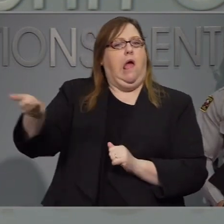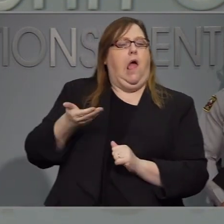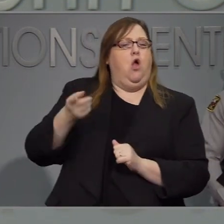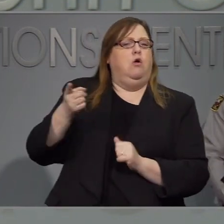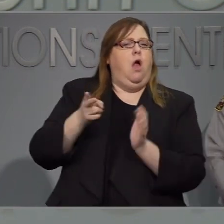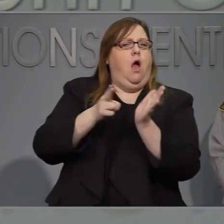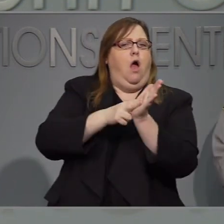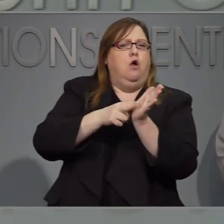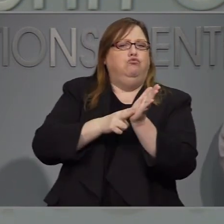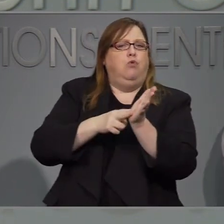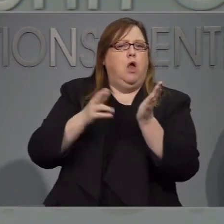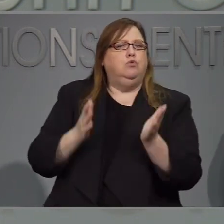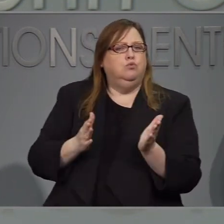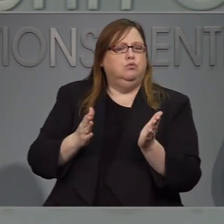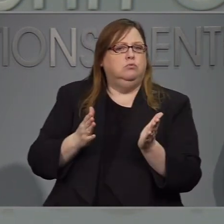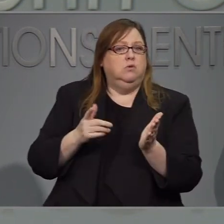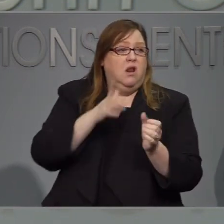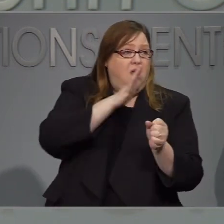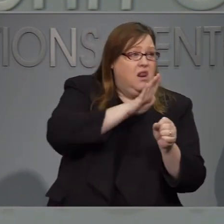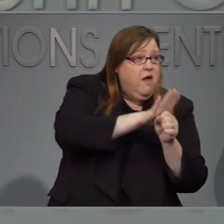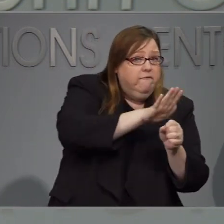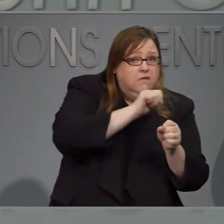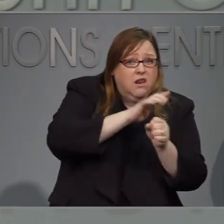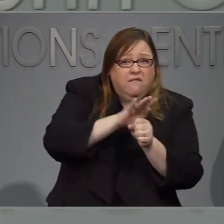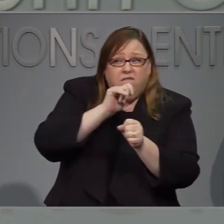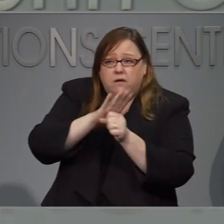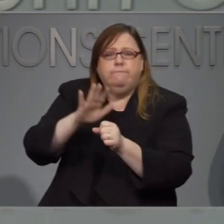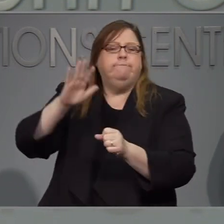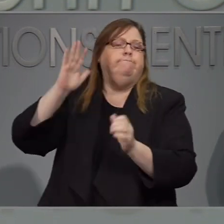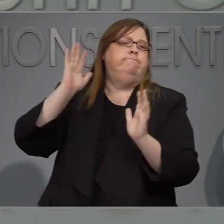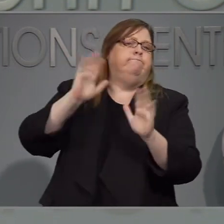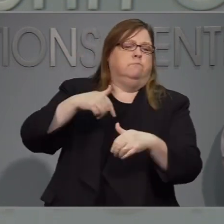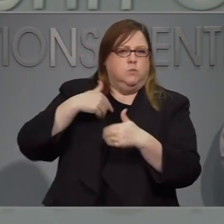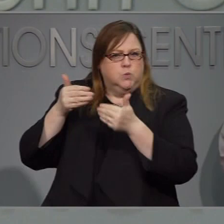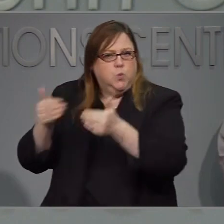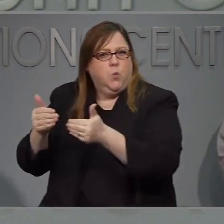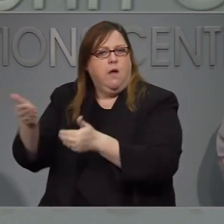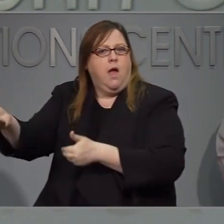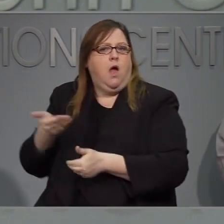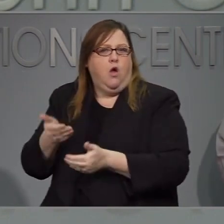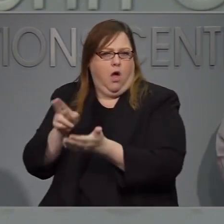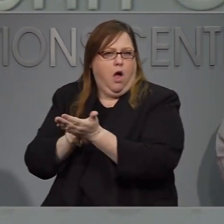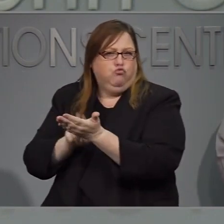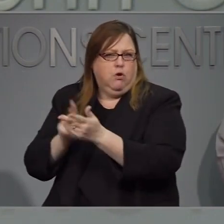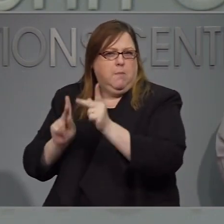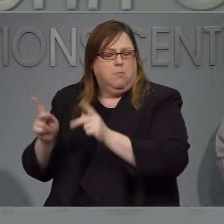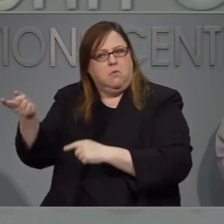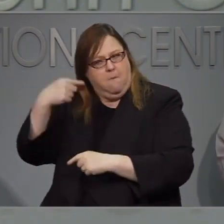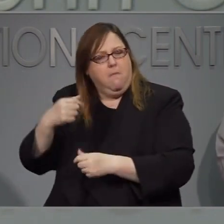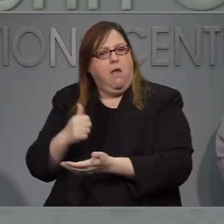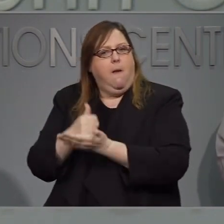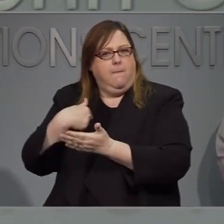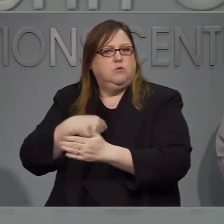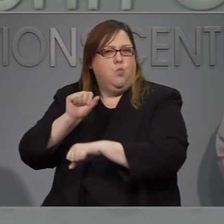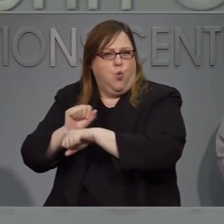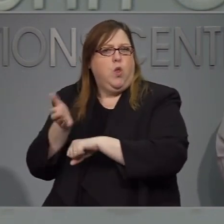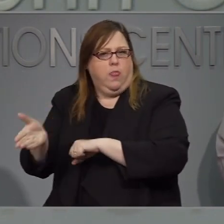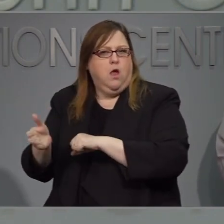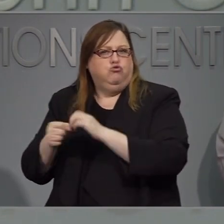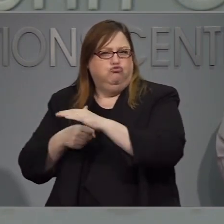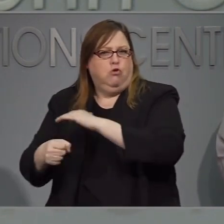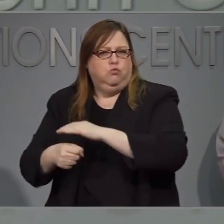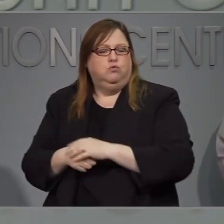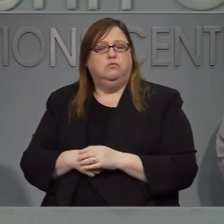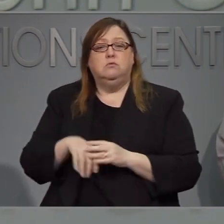vengan a ayudar en las operaciones de albergues y como dijo el gobernador. En la primera prioridad,